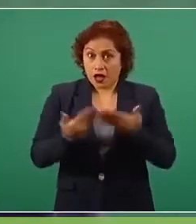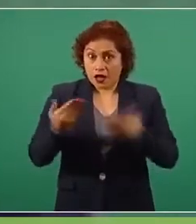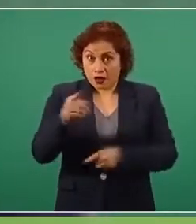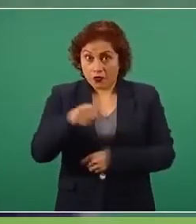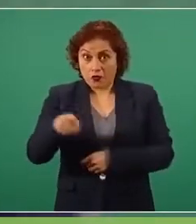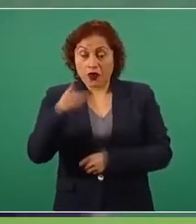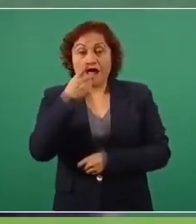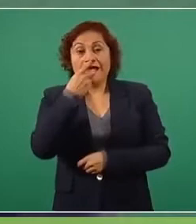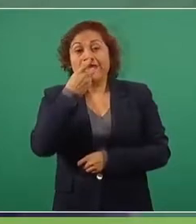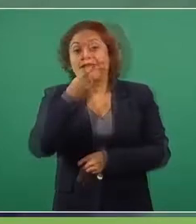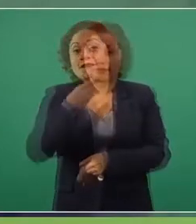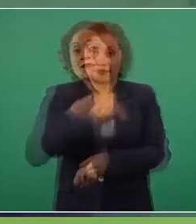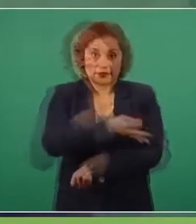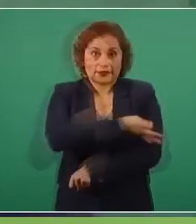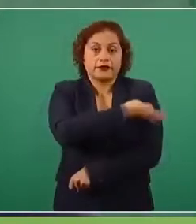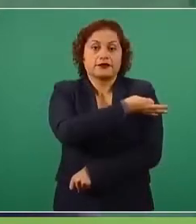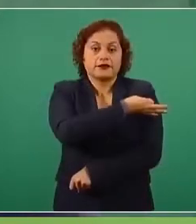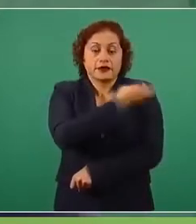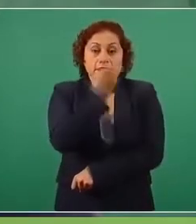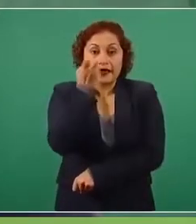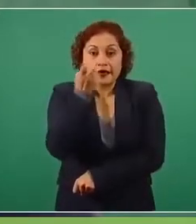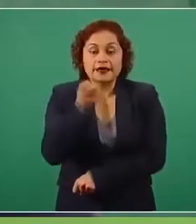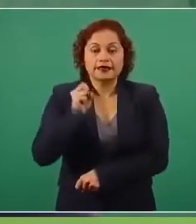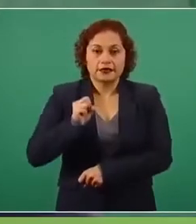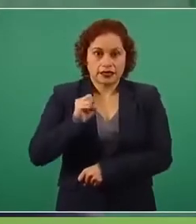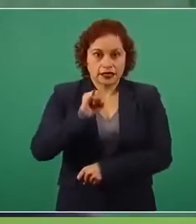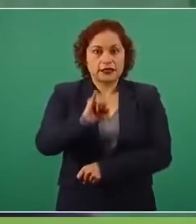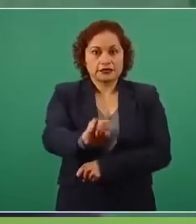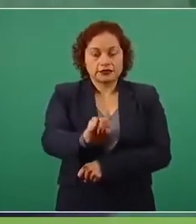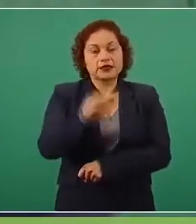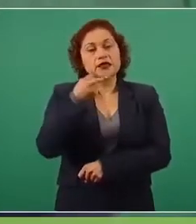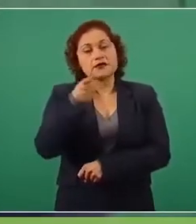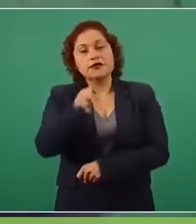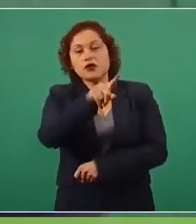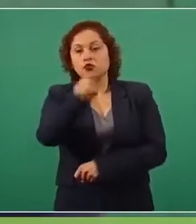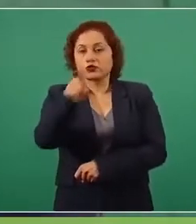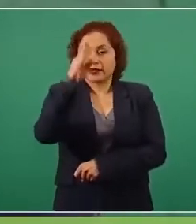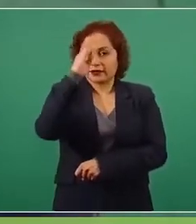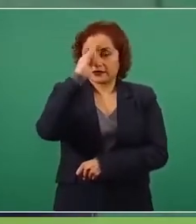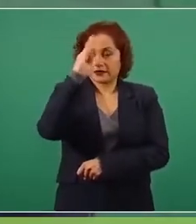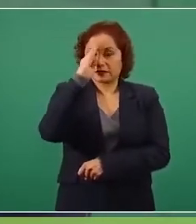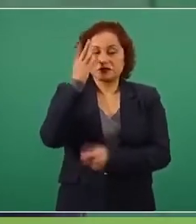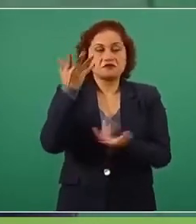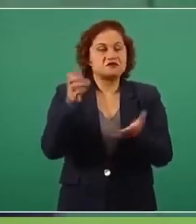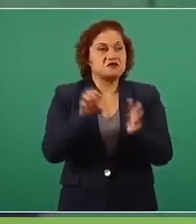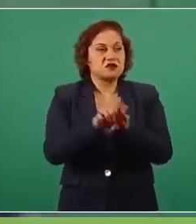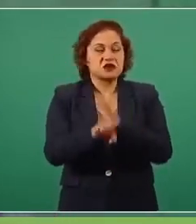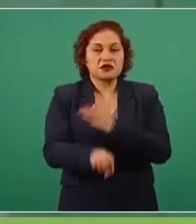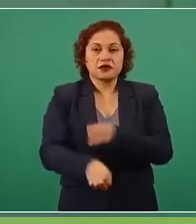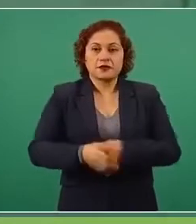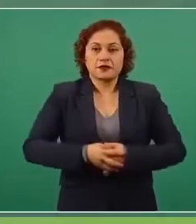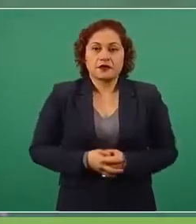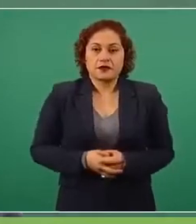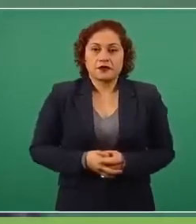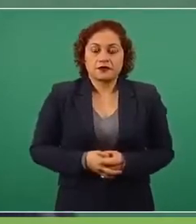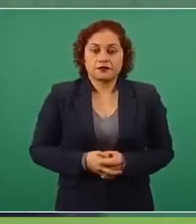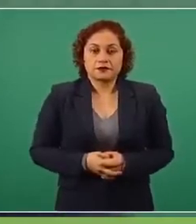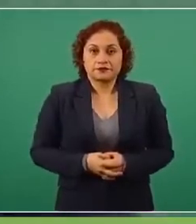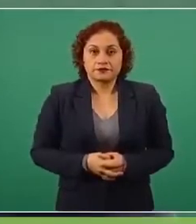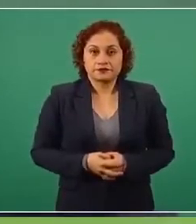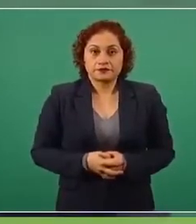auditoría. Nada de que se está vacunando en un